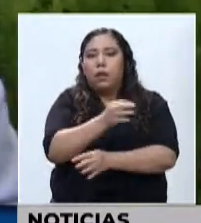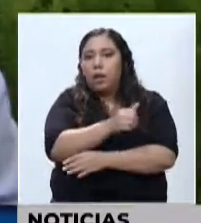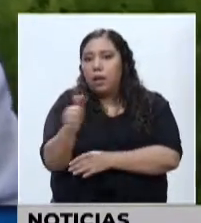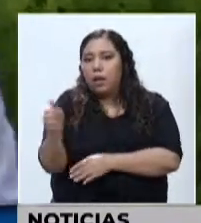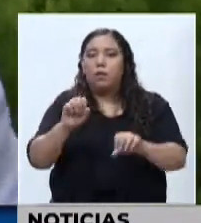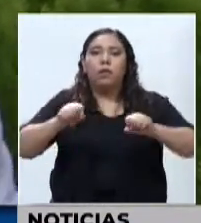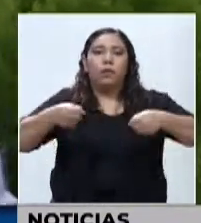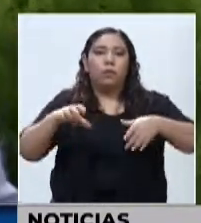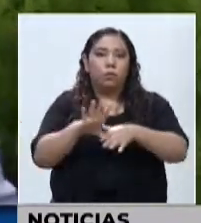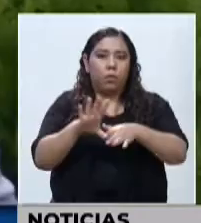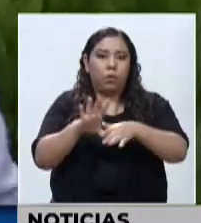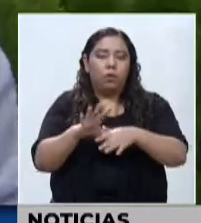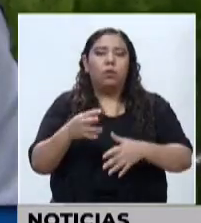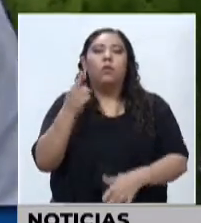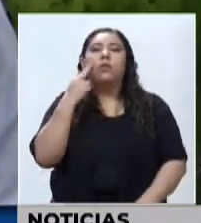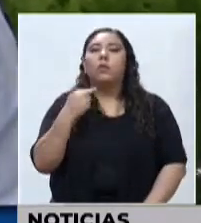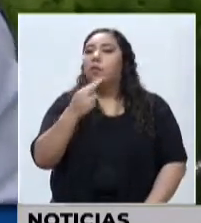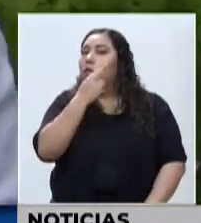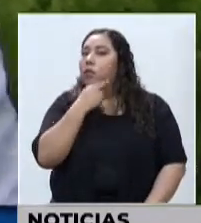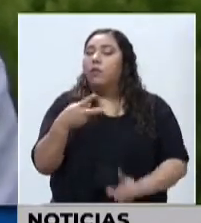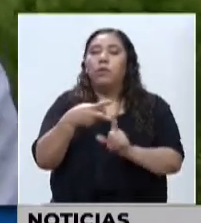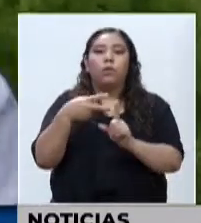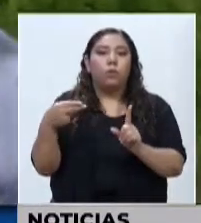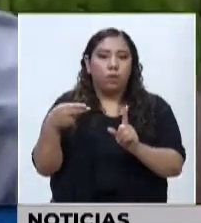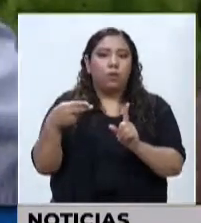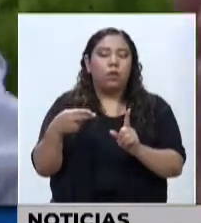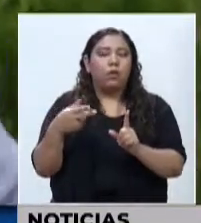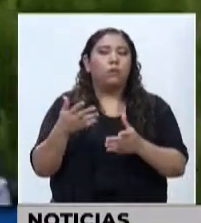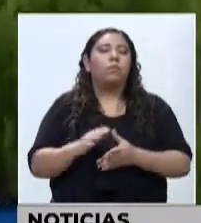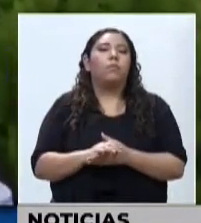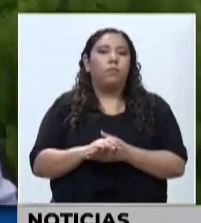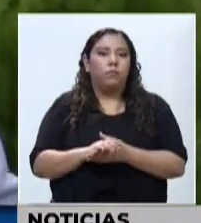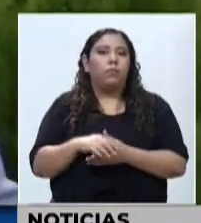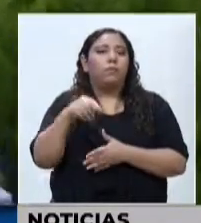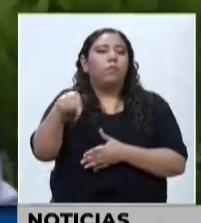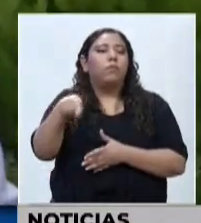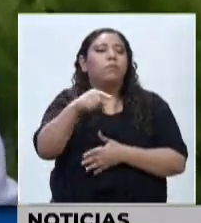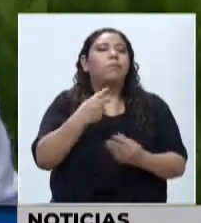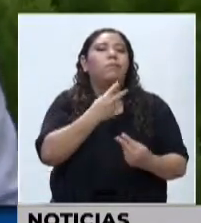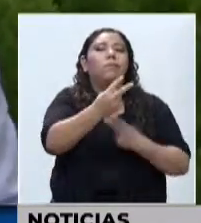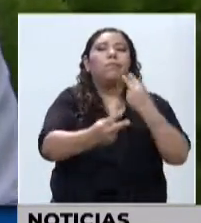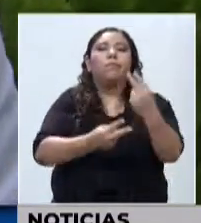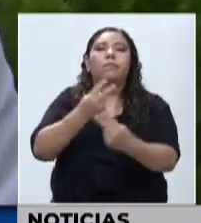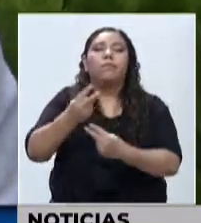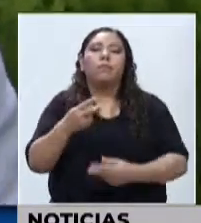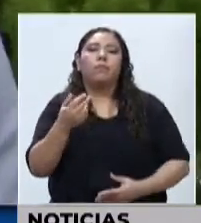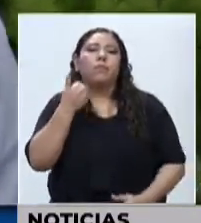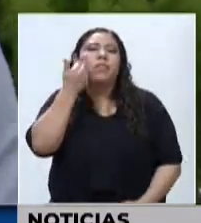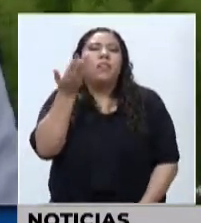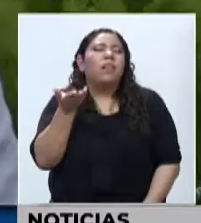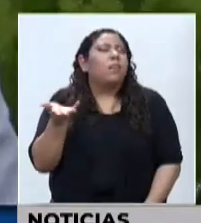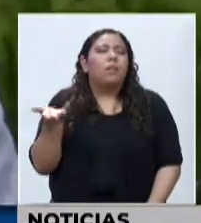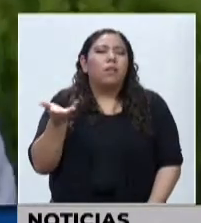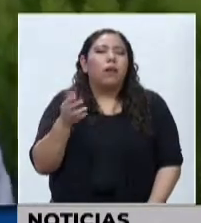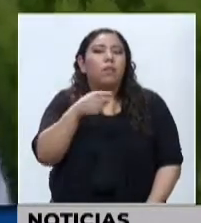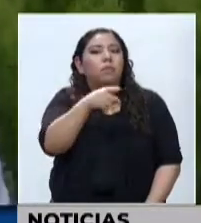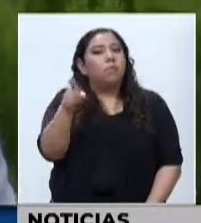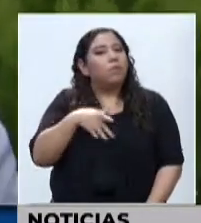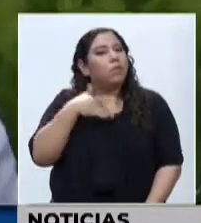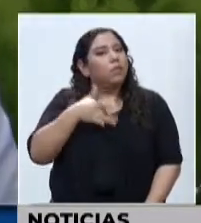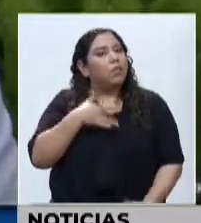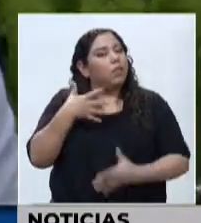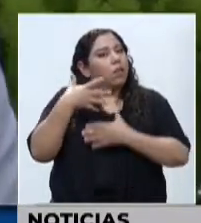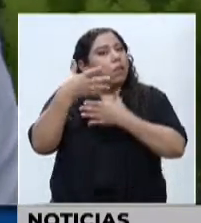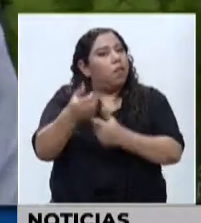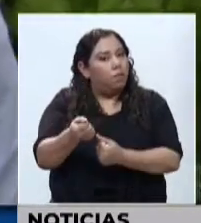mototaxis, dueños de restaurantes, hoteles, todo lo que es un parte de esta cadena. Y lo que buscamos es eso, generar esa confianza y que los hondureños